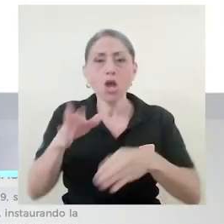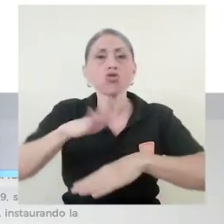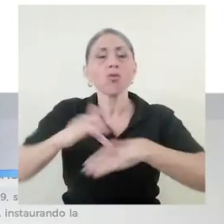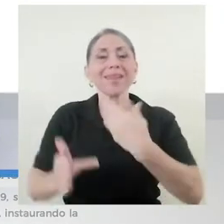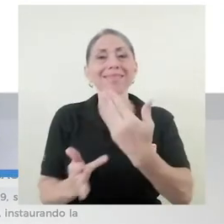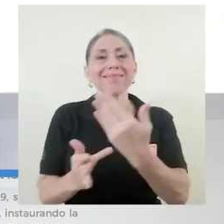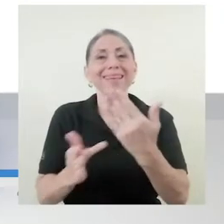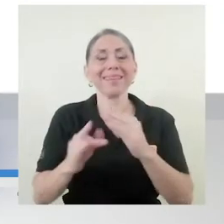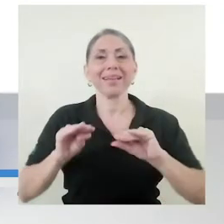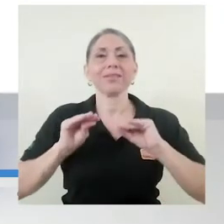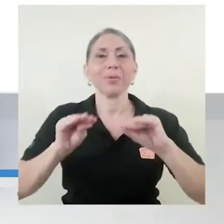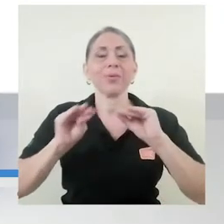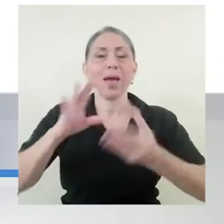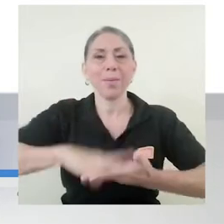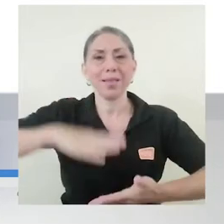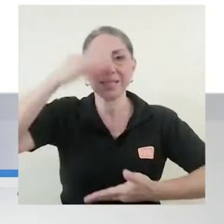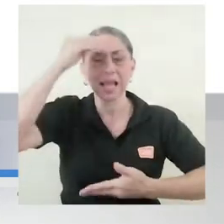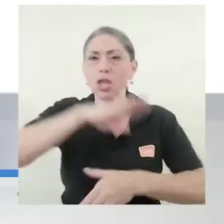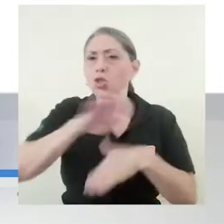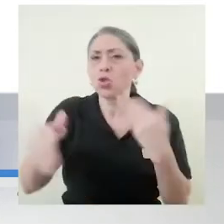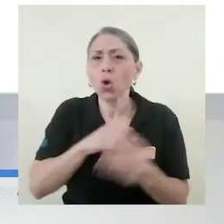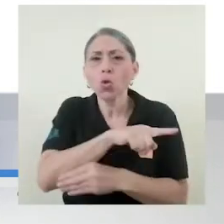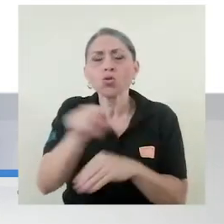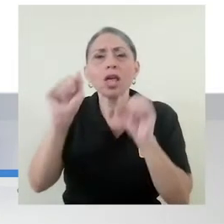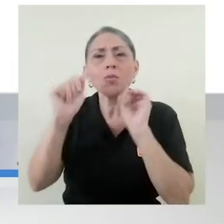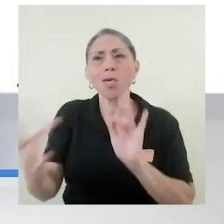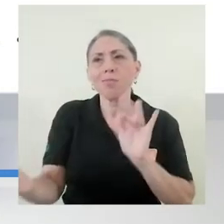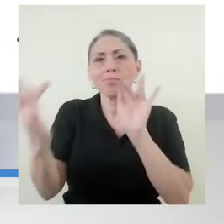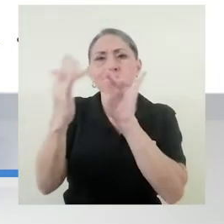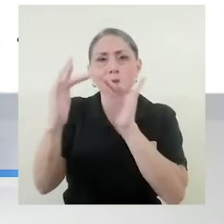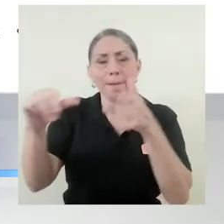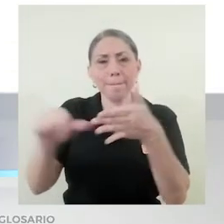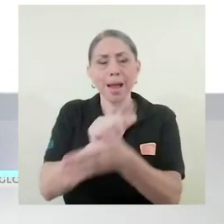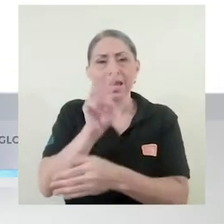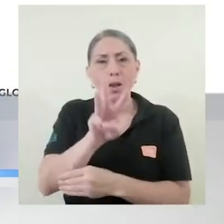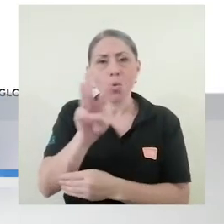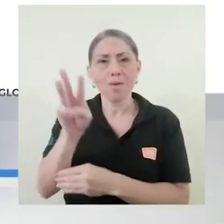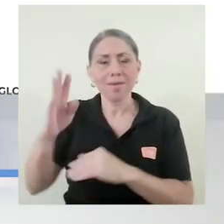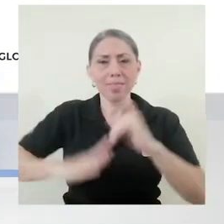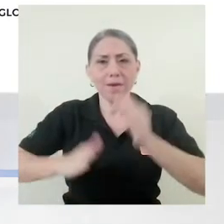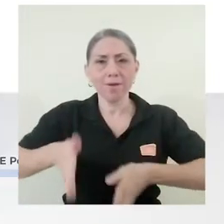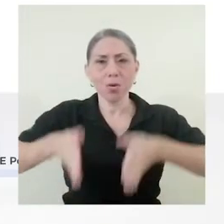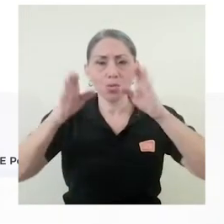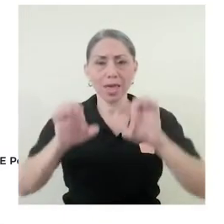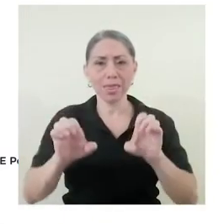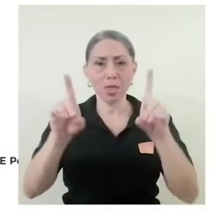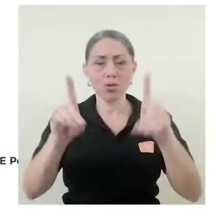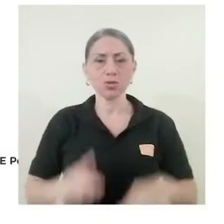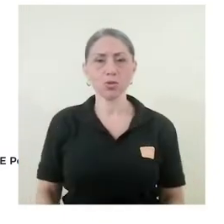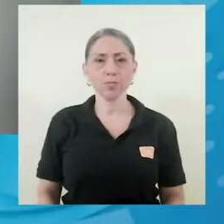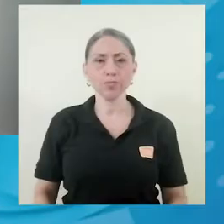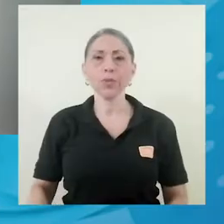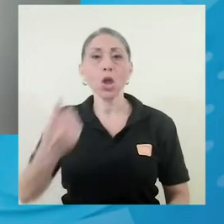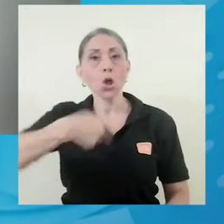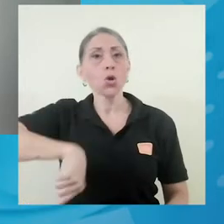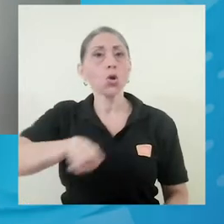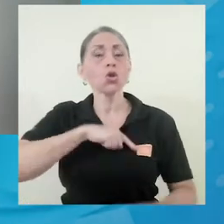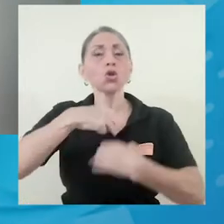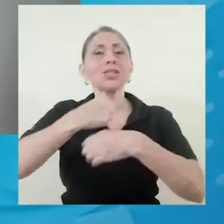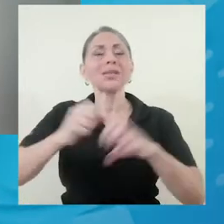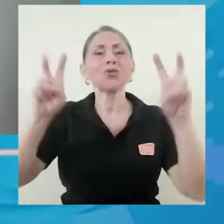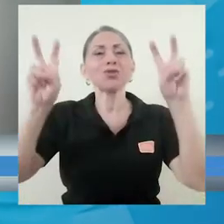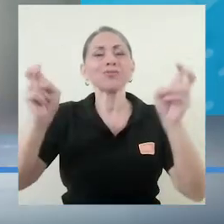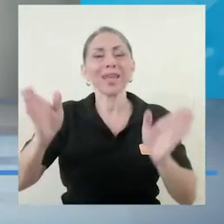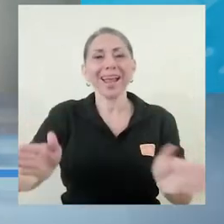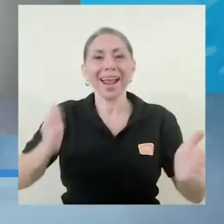aprendizaje. Todo el material usted lo puede encontrar en la página web de la Facultad de Educación. Desarrollamos